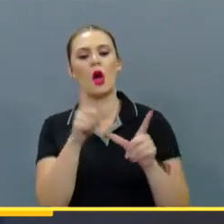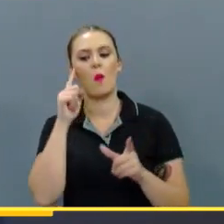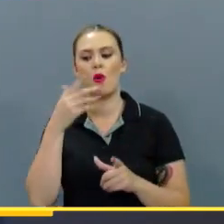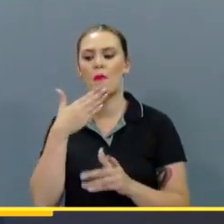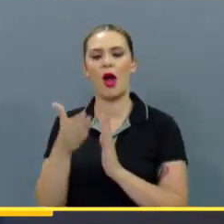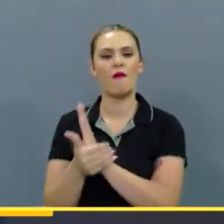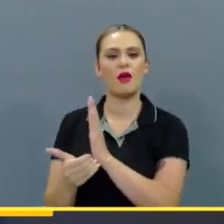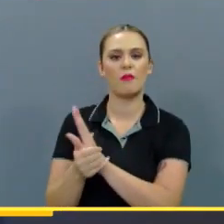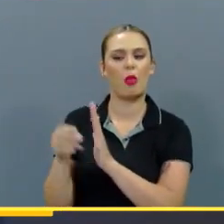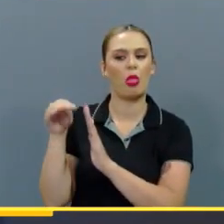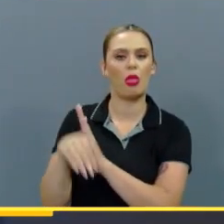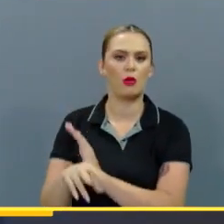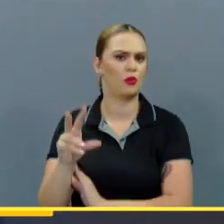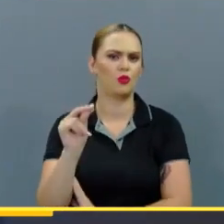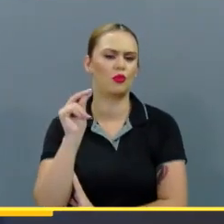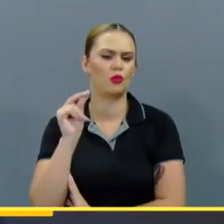rendimiento.